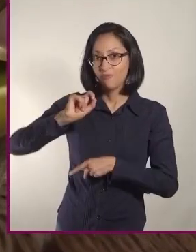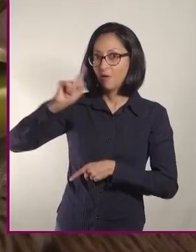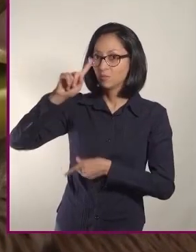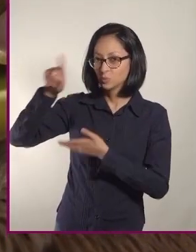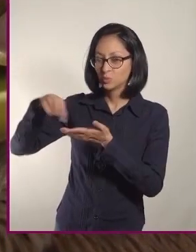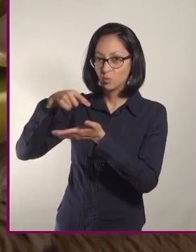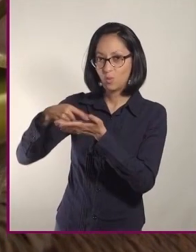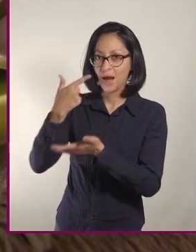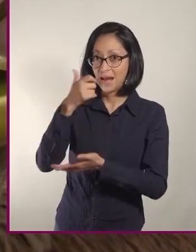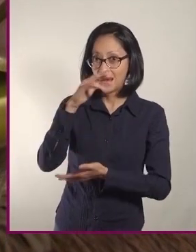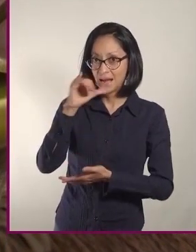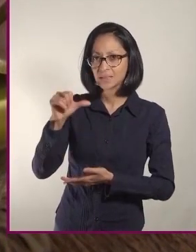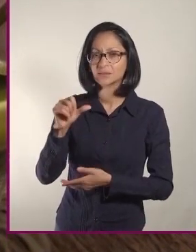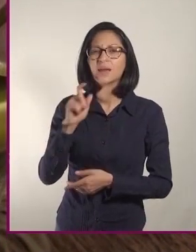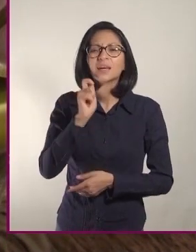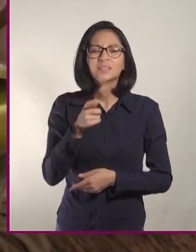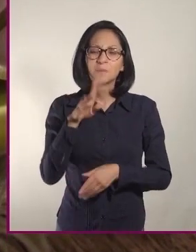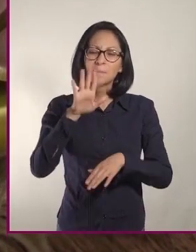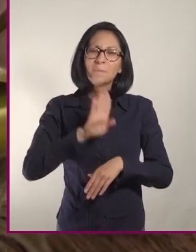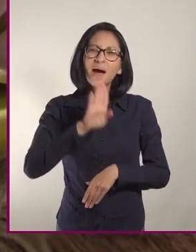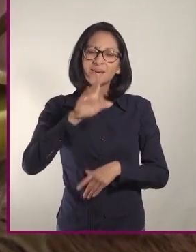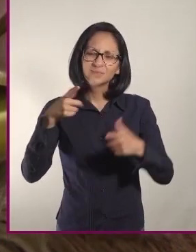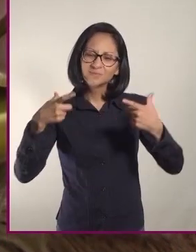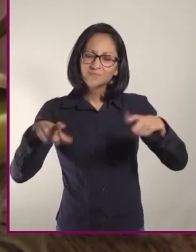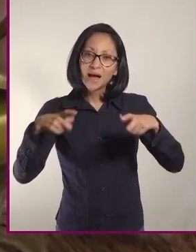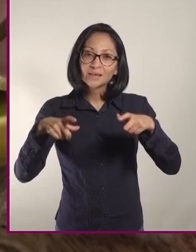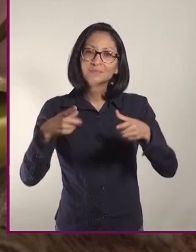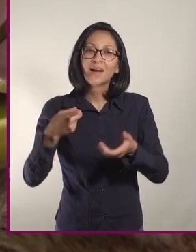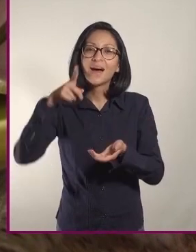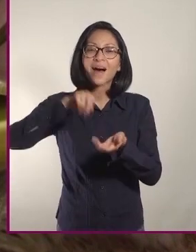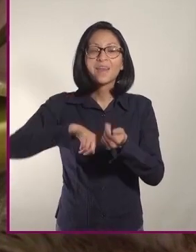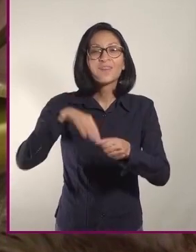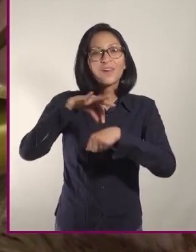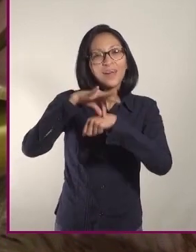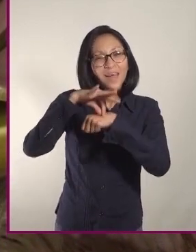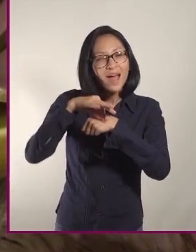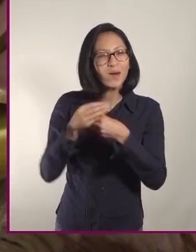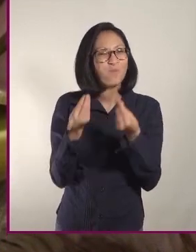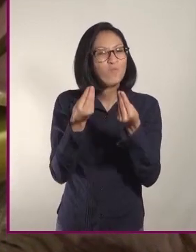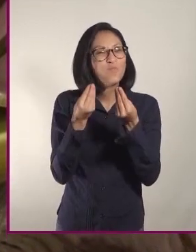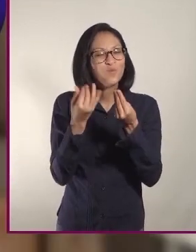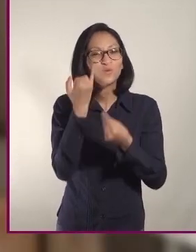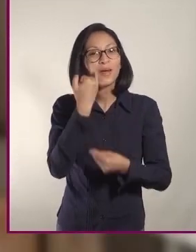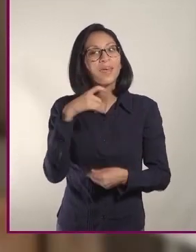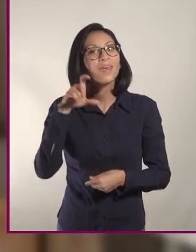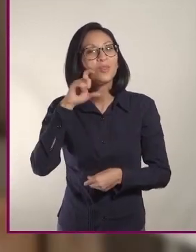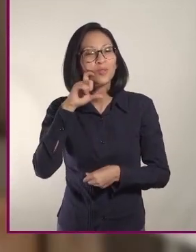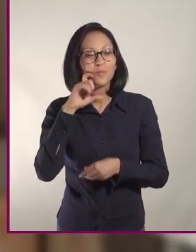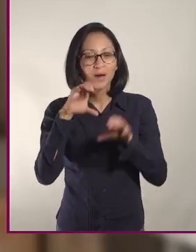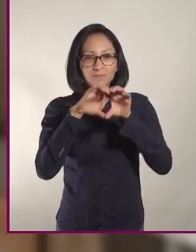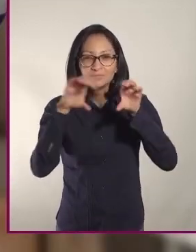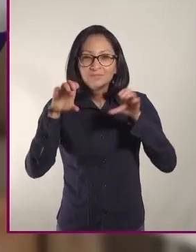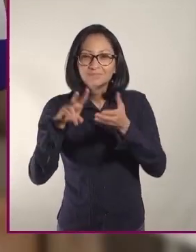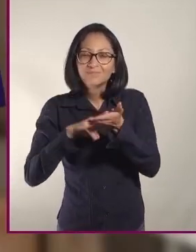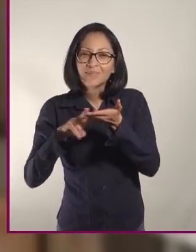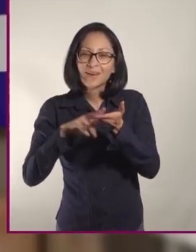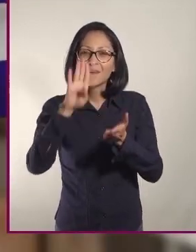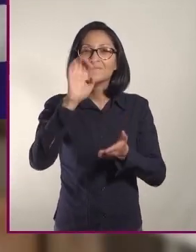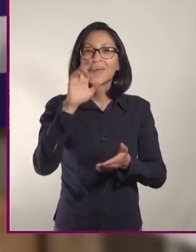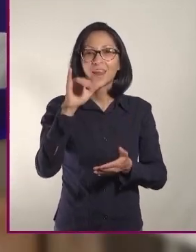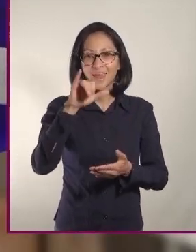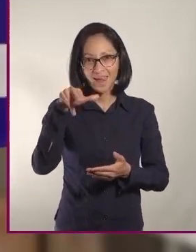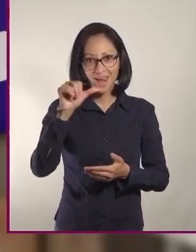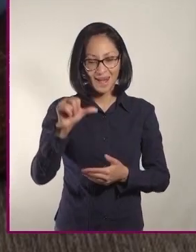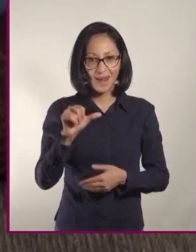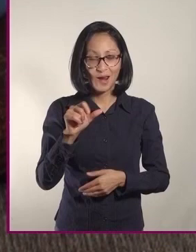es como un pastel o lasaña de carne de ternera común en Grecia con muchos jitomates y berenjenas. Por supuesto, no podemos hablar de